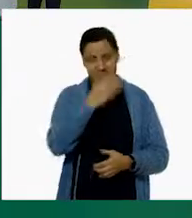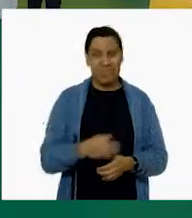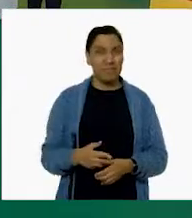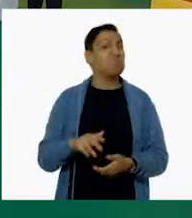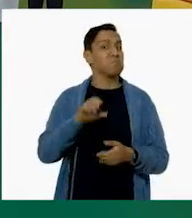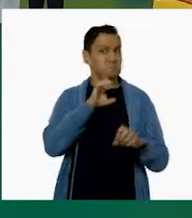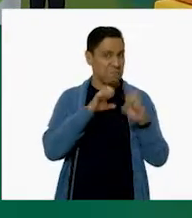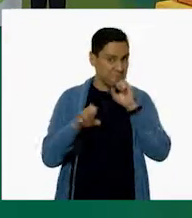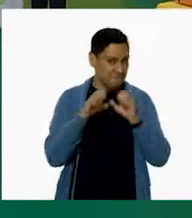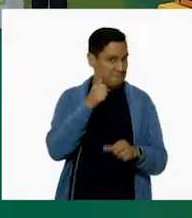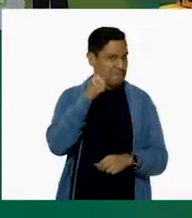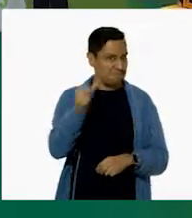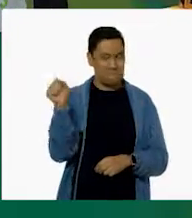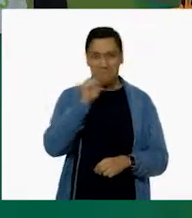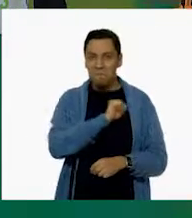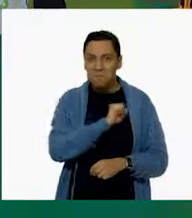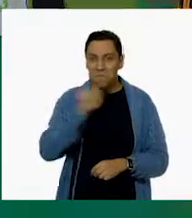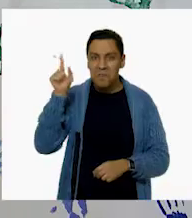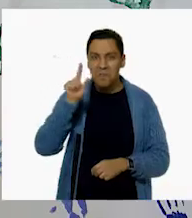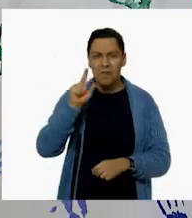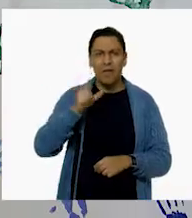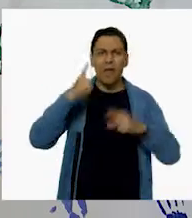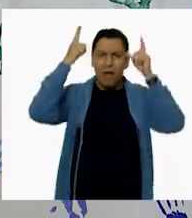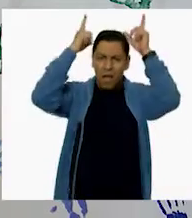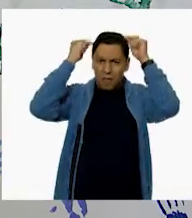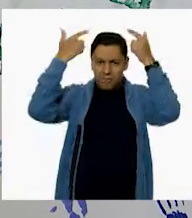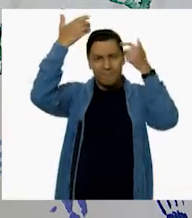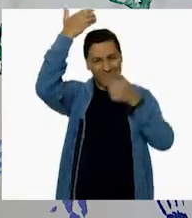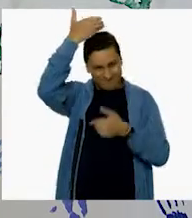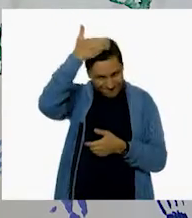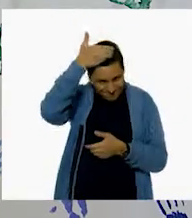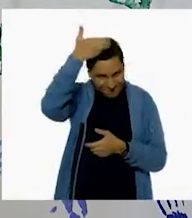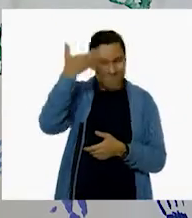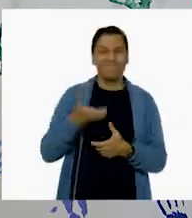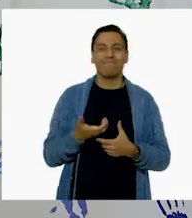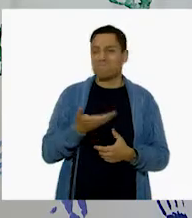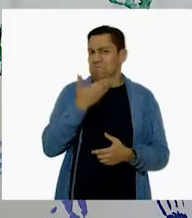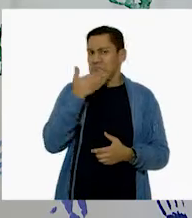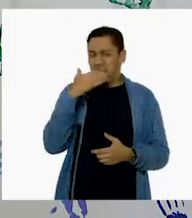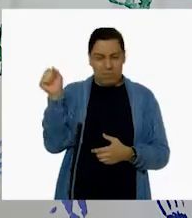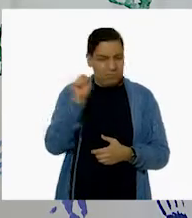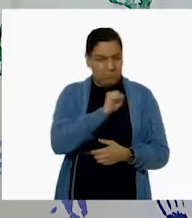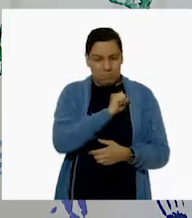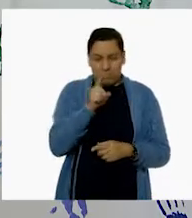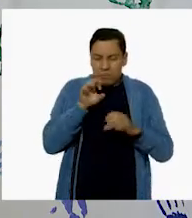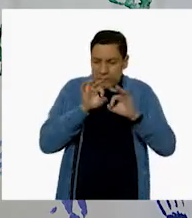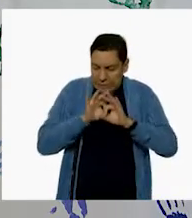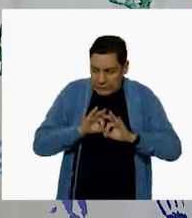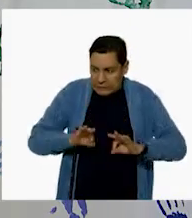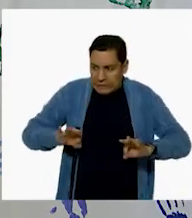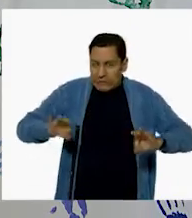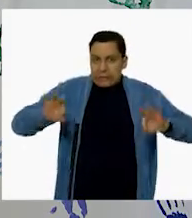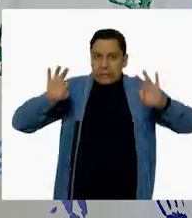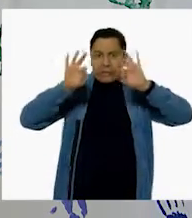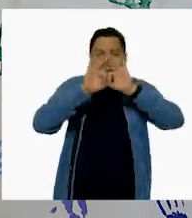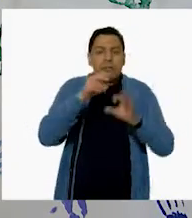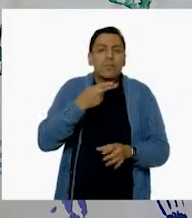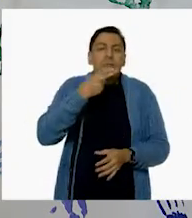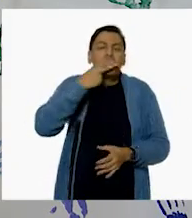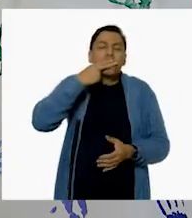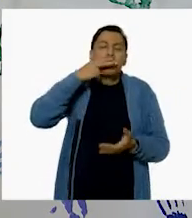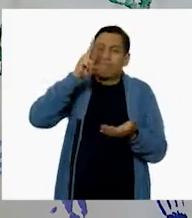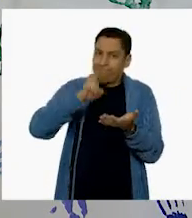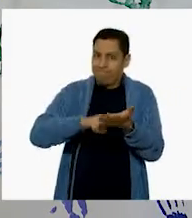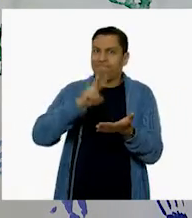profesional, ¿no? Muy bien. Y la enfermería es una profesión fundamental y ahora, en este tiempo que vivimos por contingencia de salud,